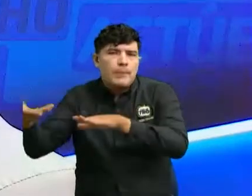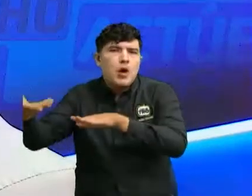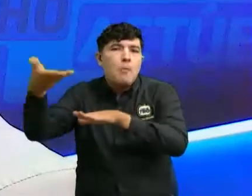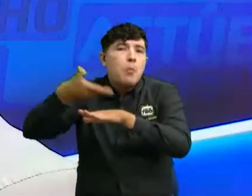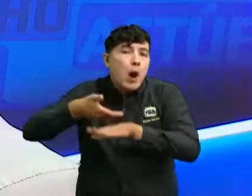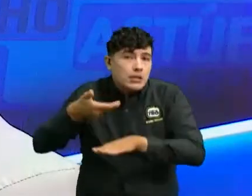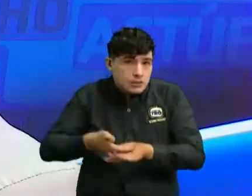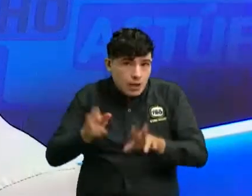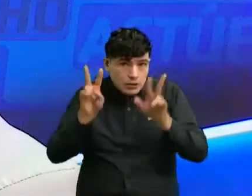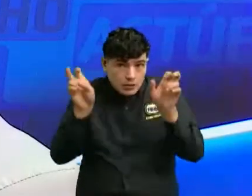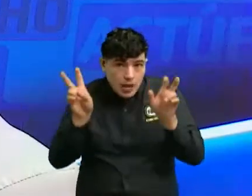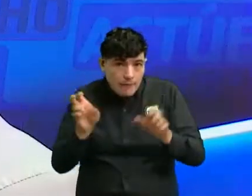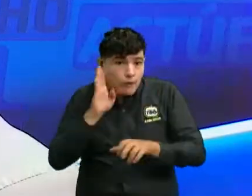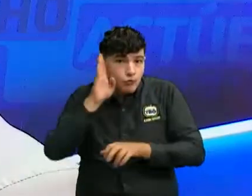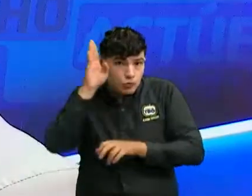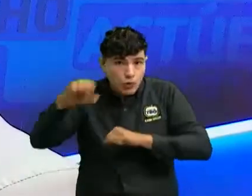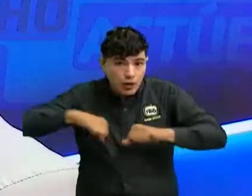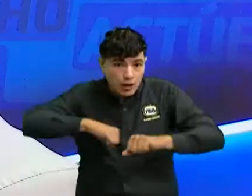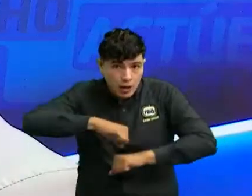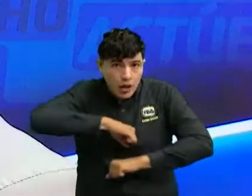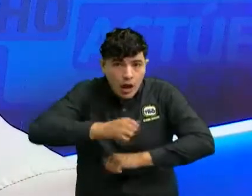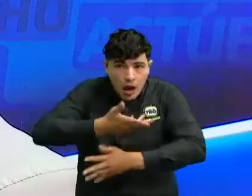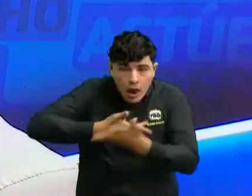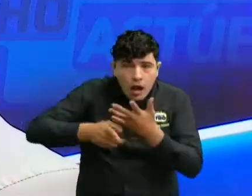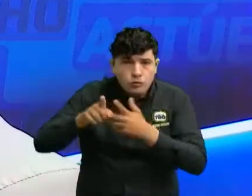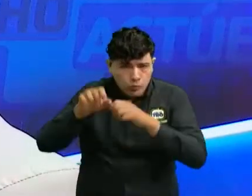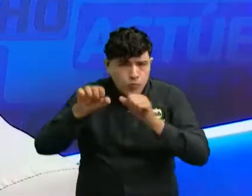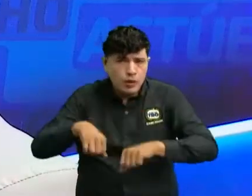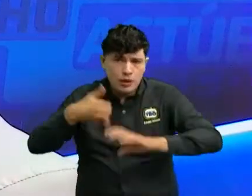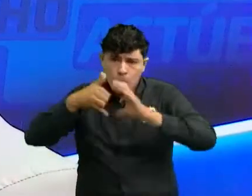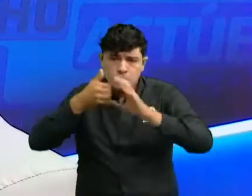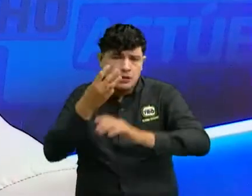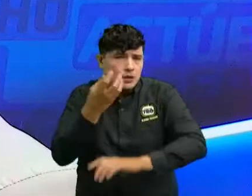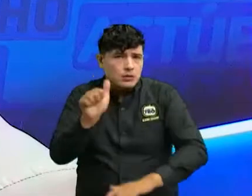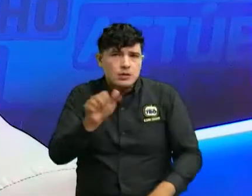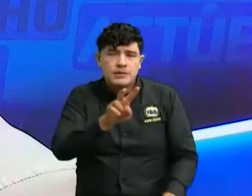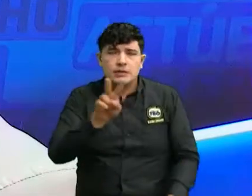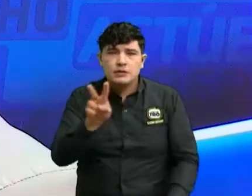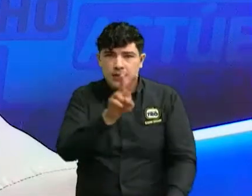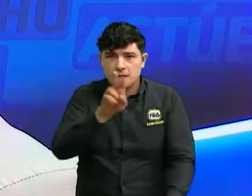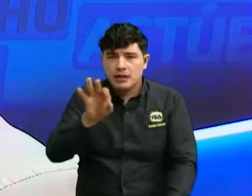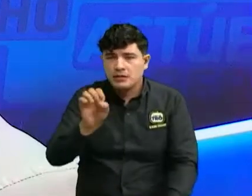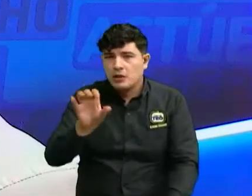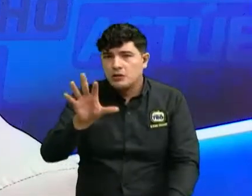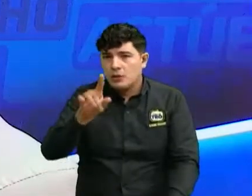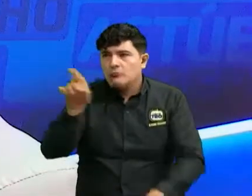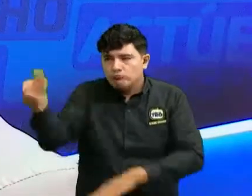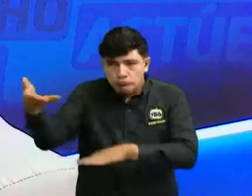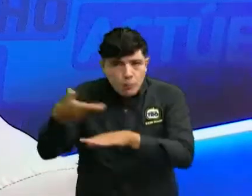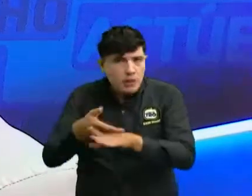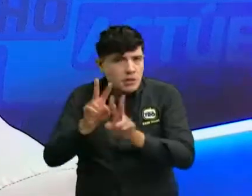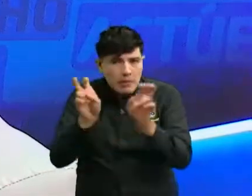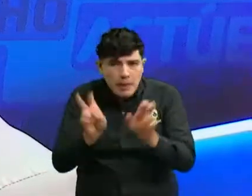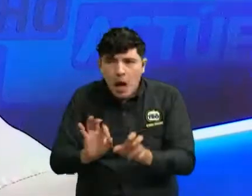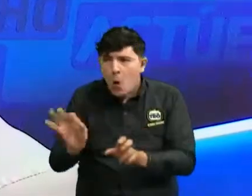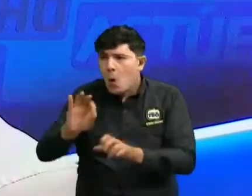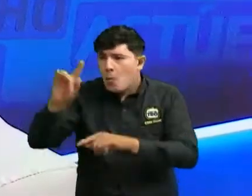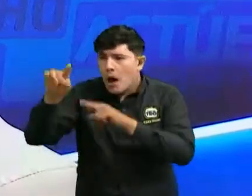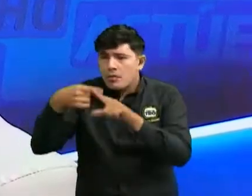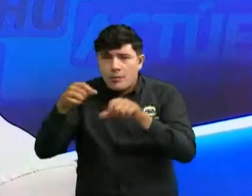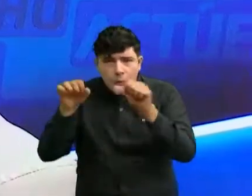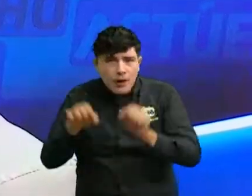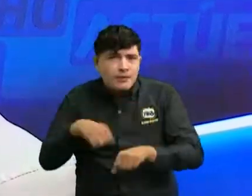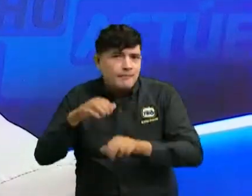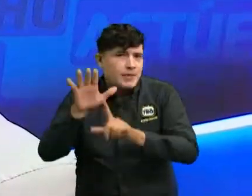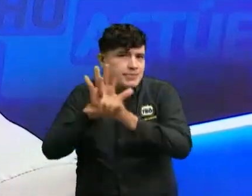tratarlo en Actúo en Derecho, lo puede hacer a través del WhatsApp, a través del 310-222-23051. Si se anima, nos puede enviar un video